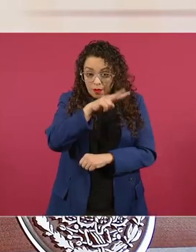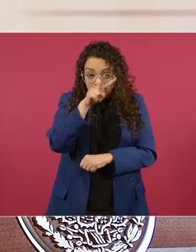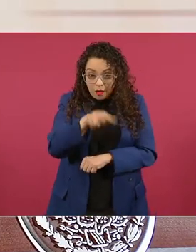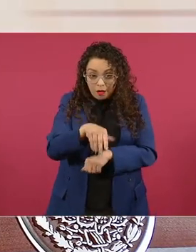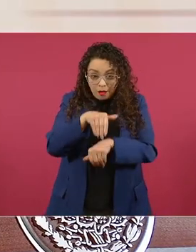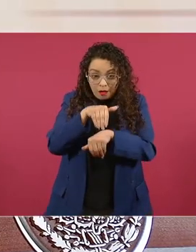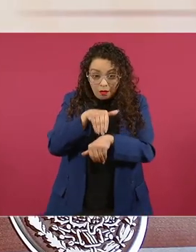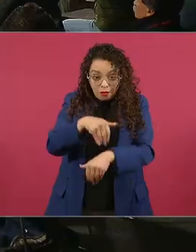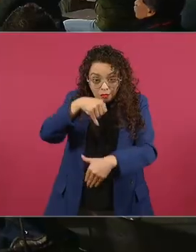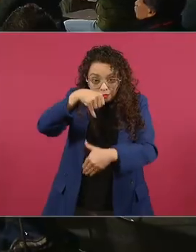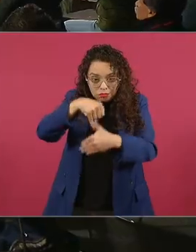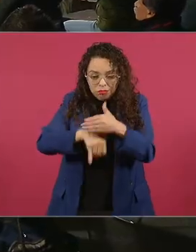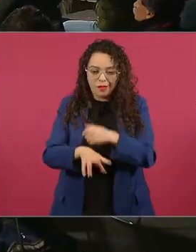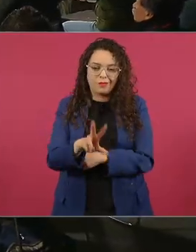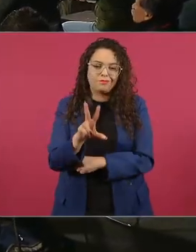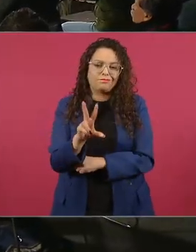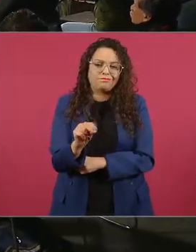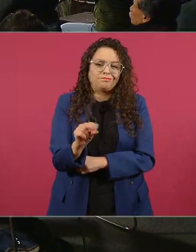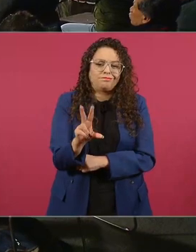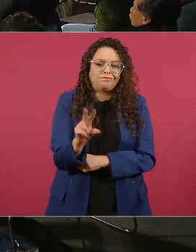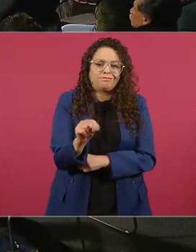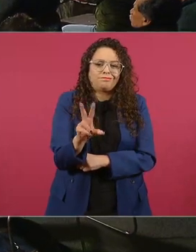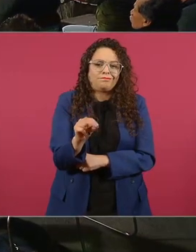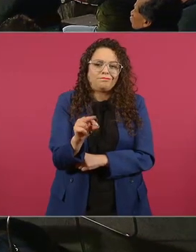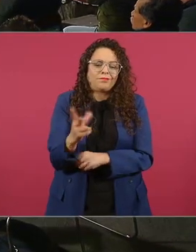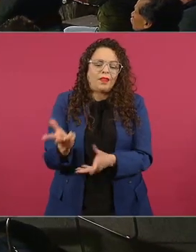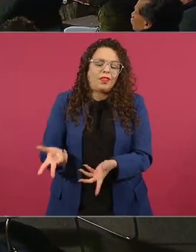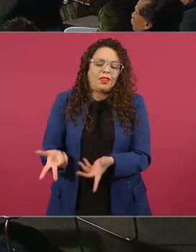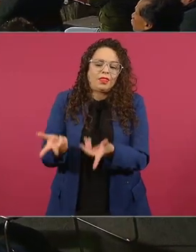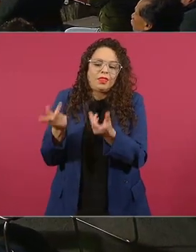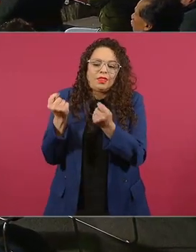entonces todo eso se trasladó porque más